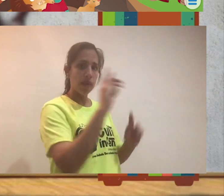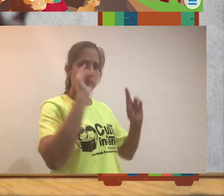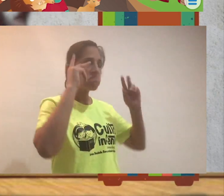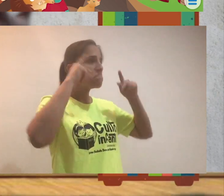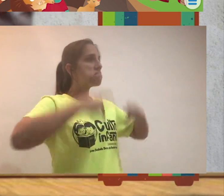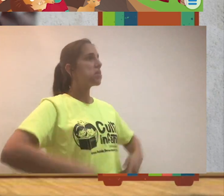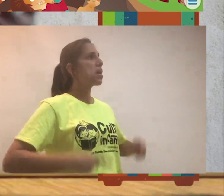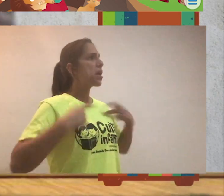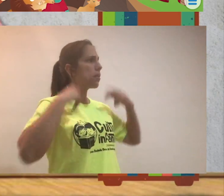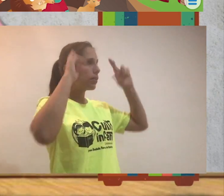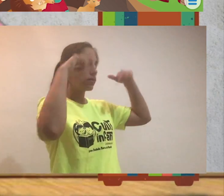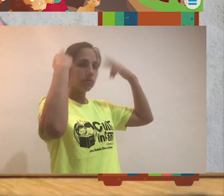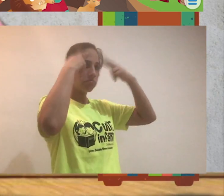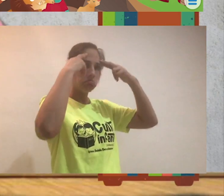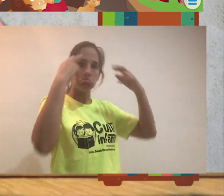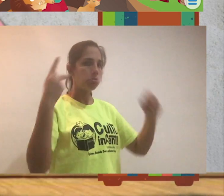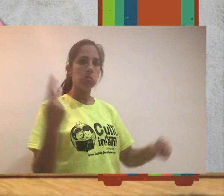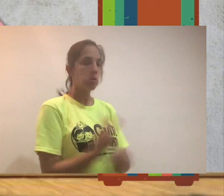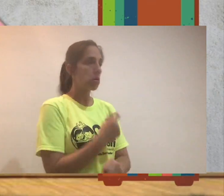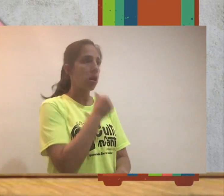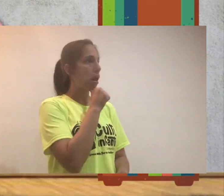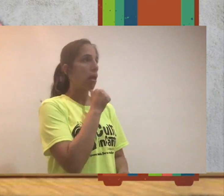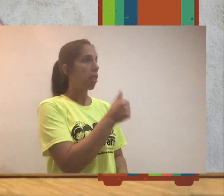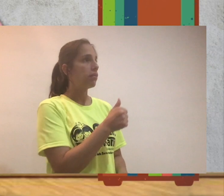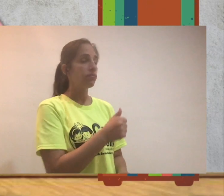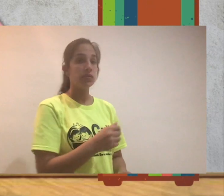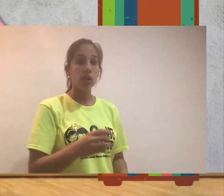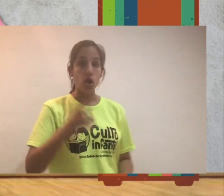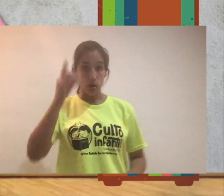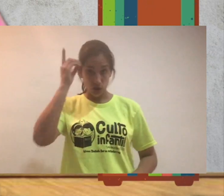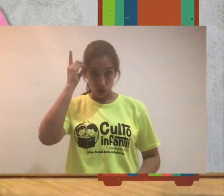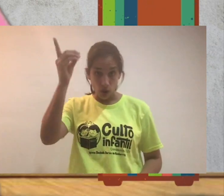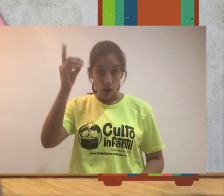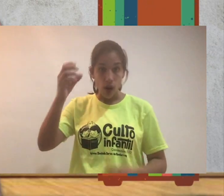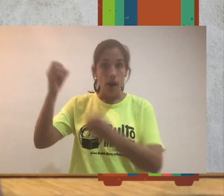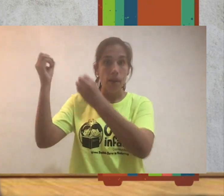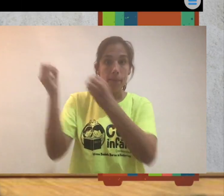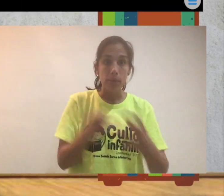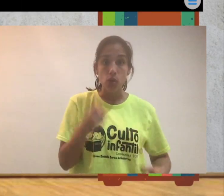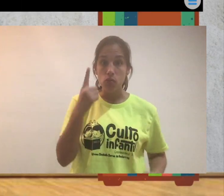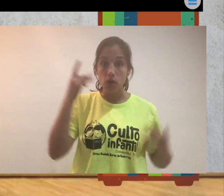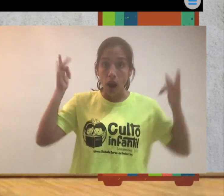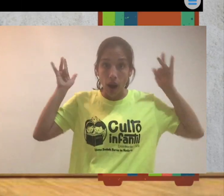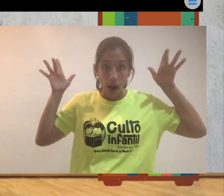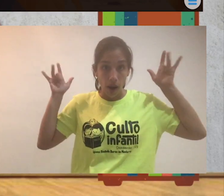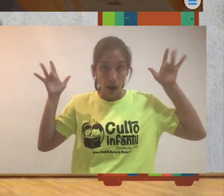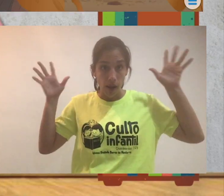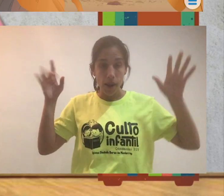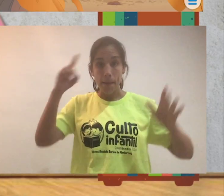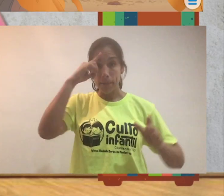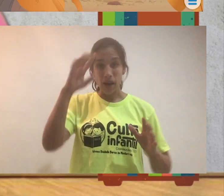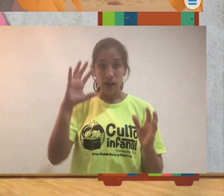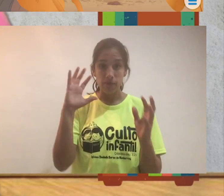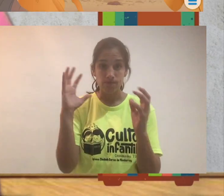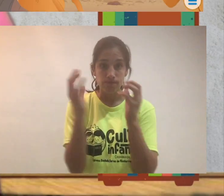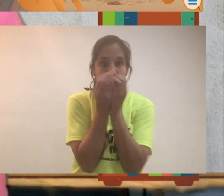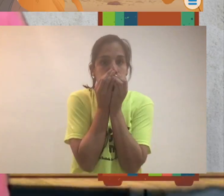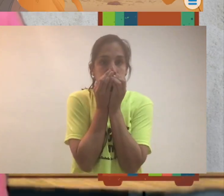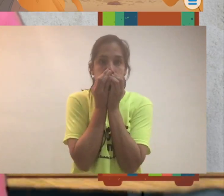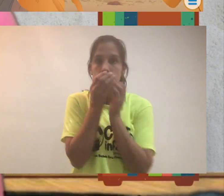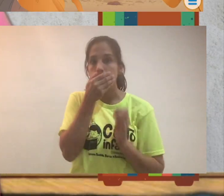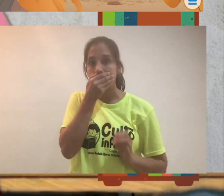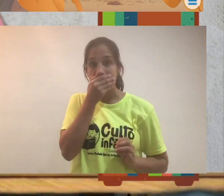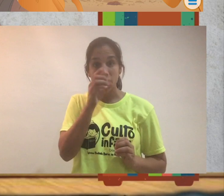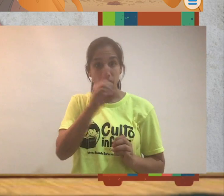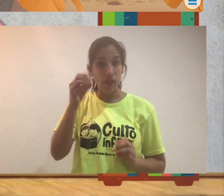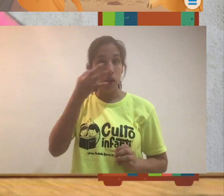rey! No me ha pasado nada. Dios mandó un ángel para que tapara la boca